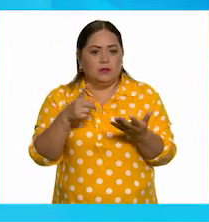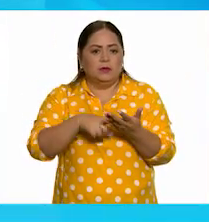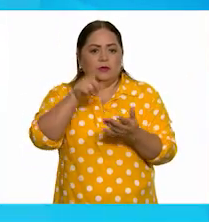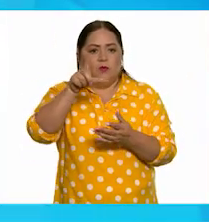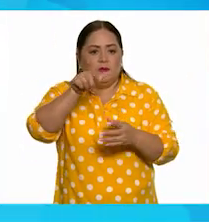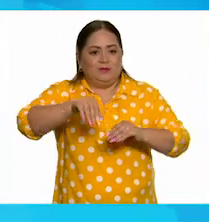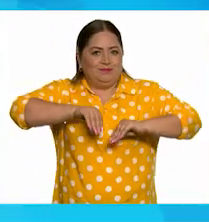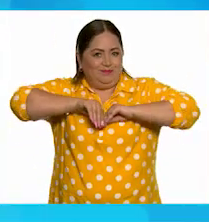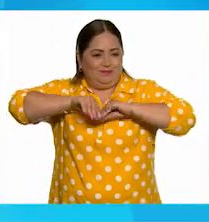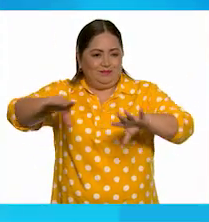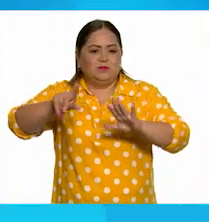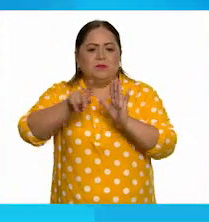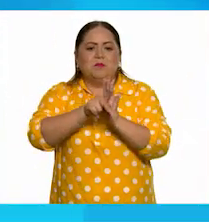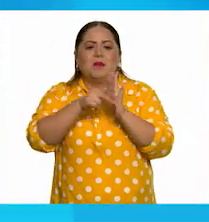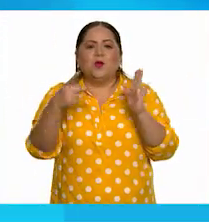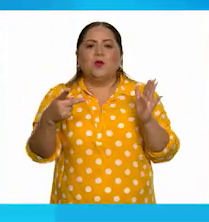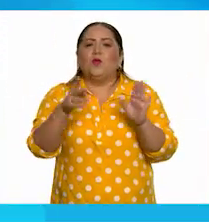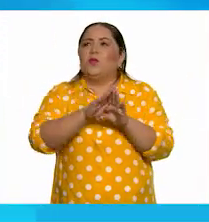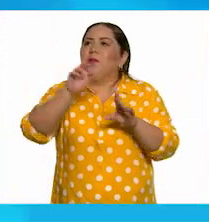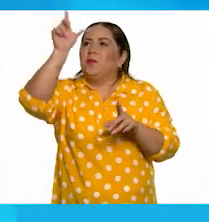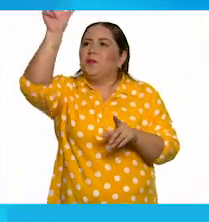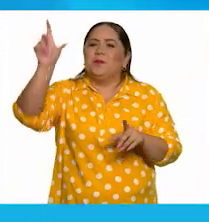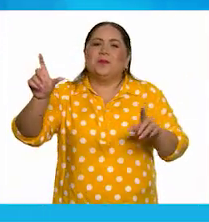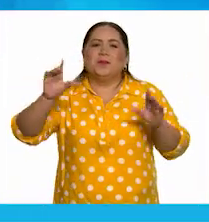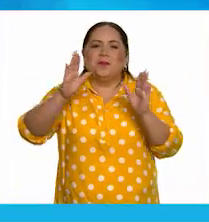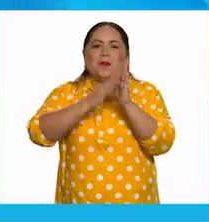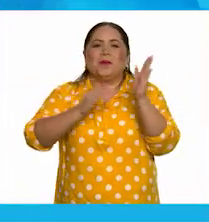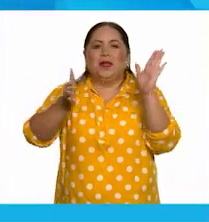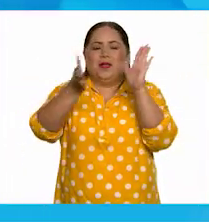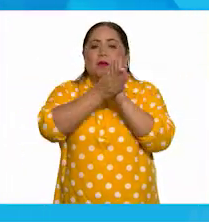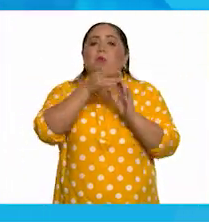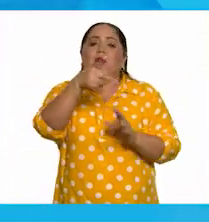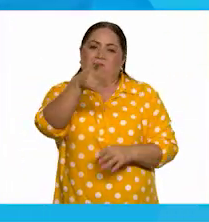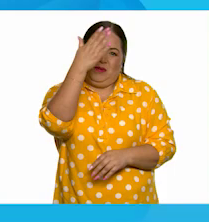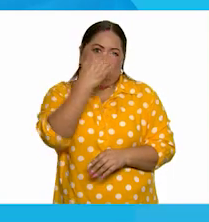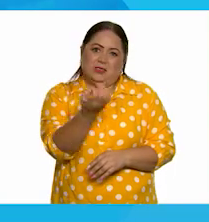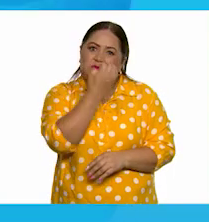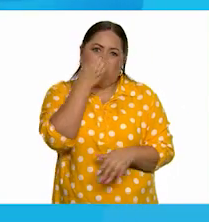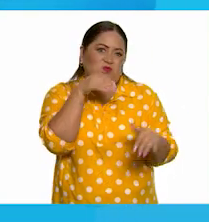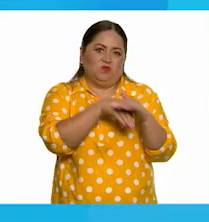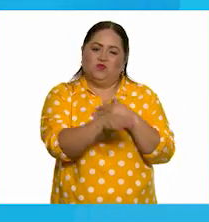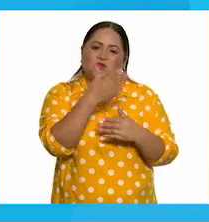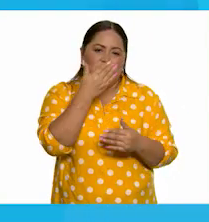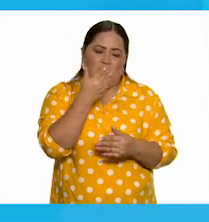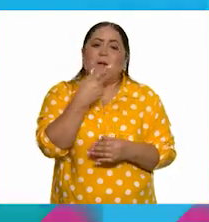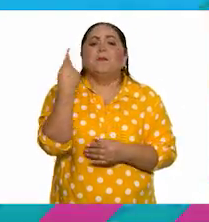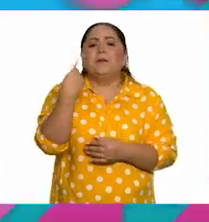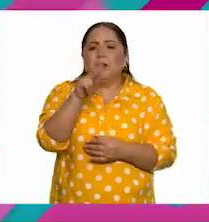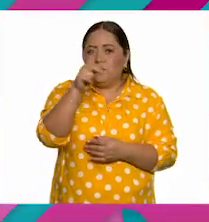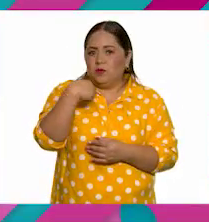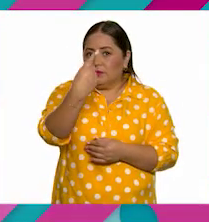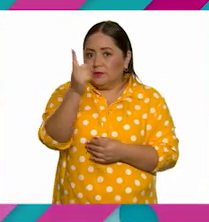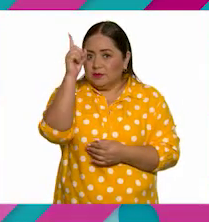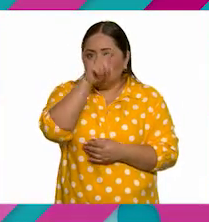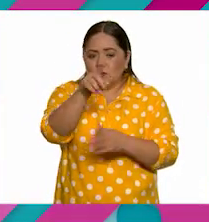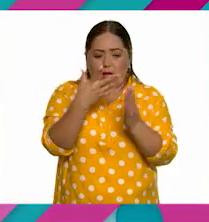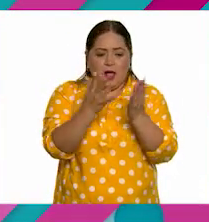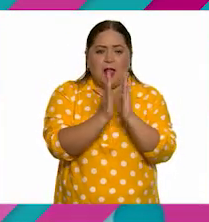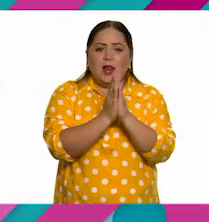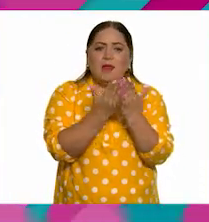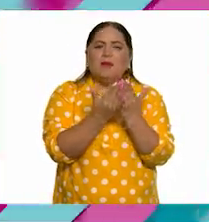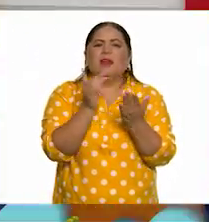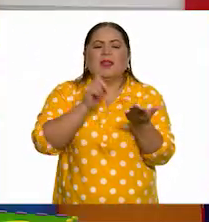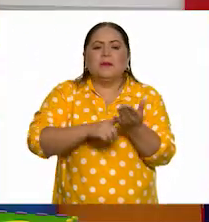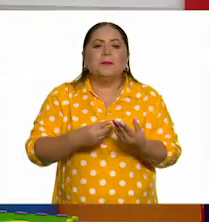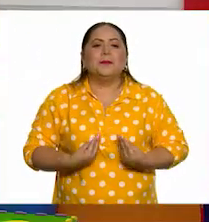se publique en un periódico mural. Pero, ¿qué creen? No estamos en una escuela. Y entonces yo les sugiero que hagan un libro de